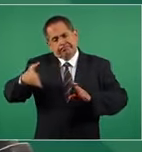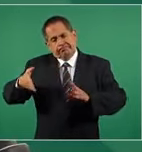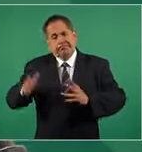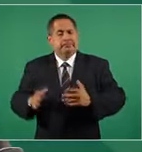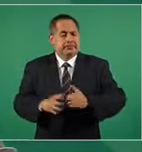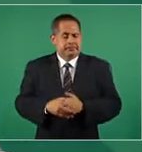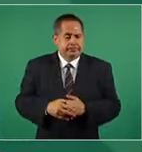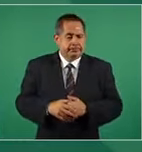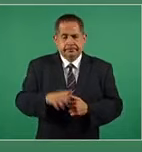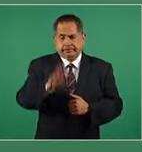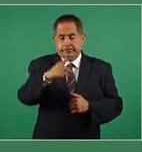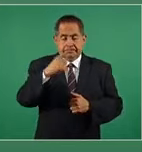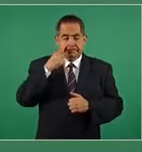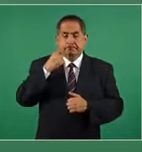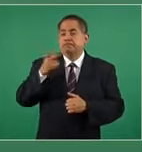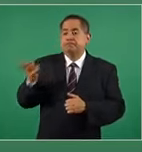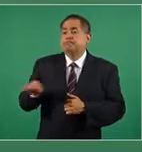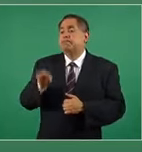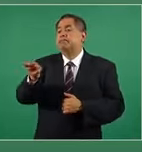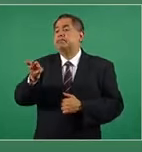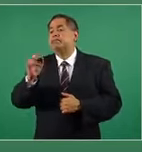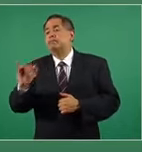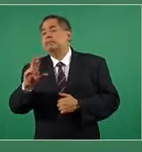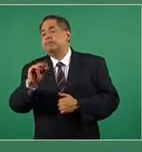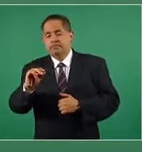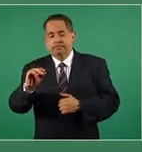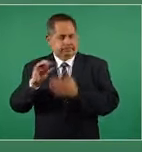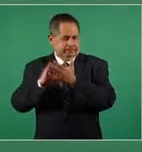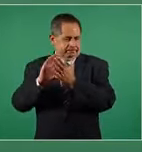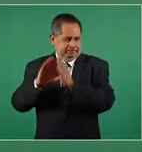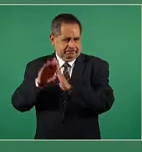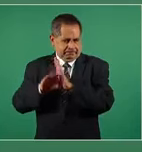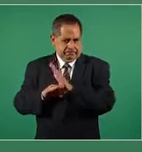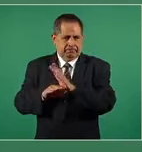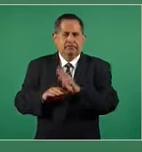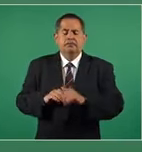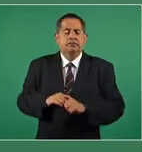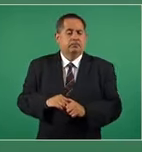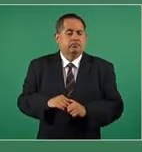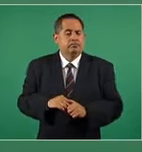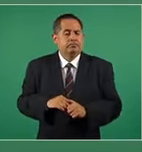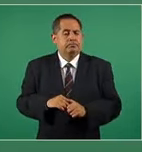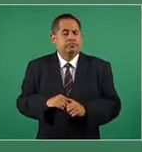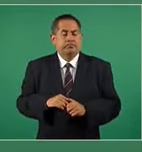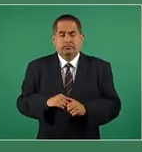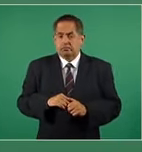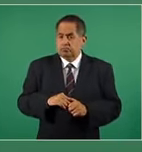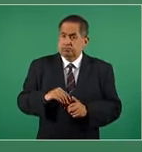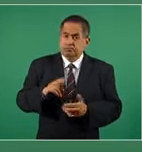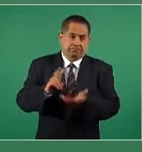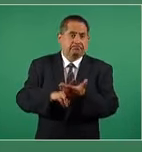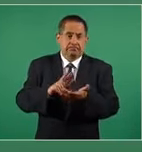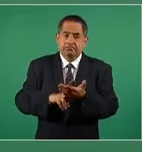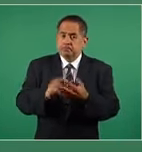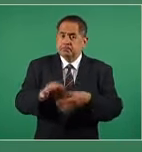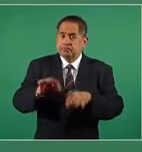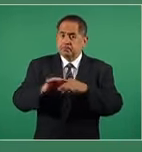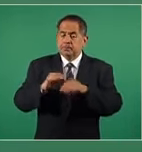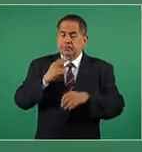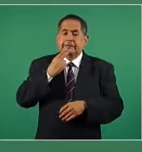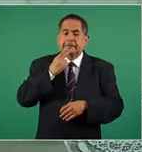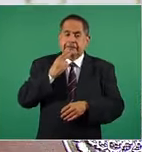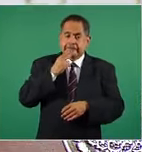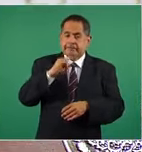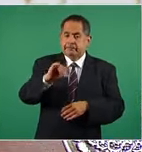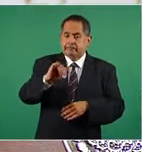la consulta tiene un valor que va más